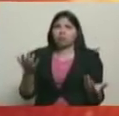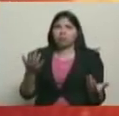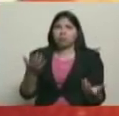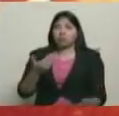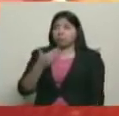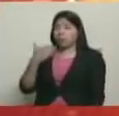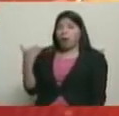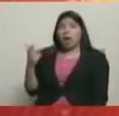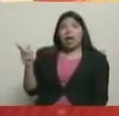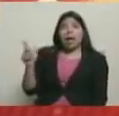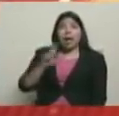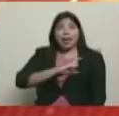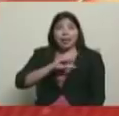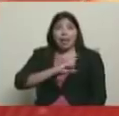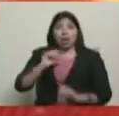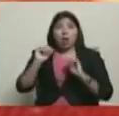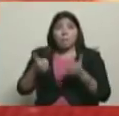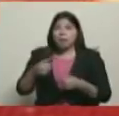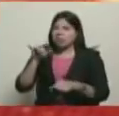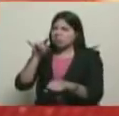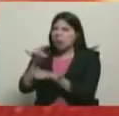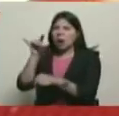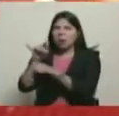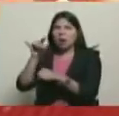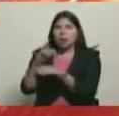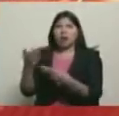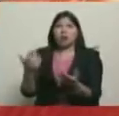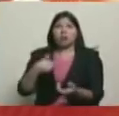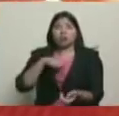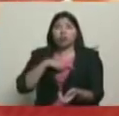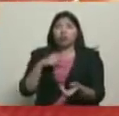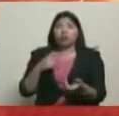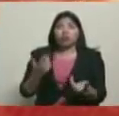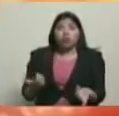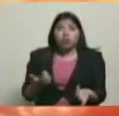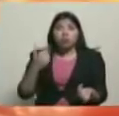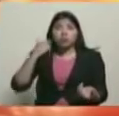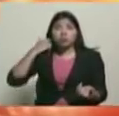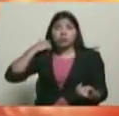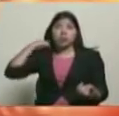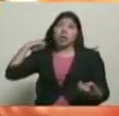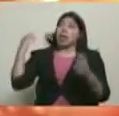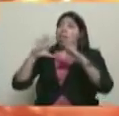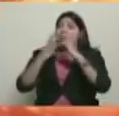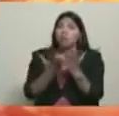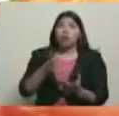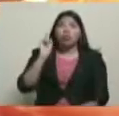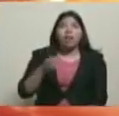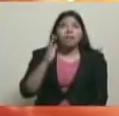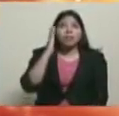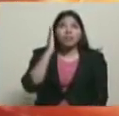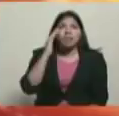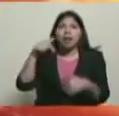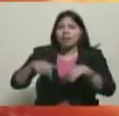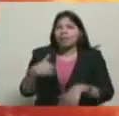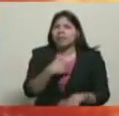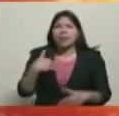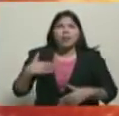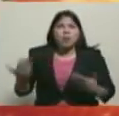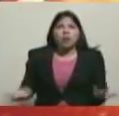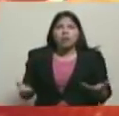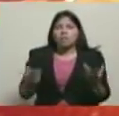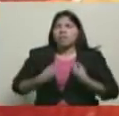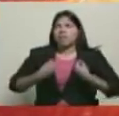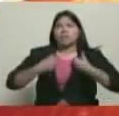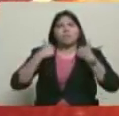enero para acá. Cada vez que lo engañan. Por eso las convocatorias que hacen, cada vez menor. El mundo tiene que saber que aquí Venezuela está viviendo en paz.